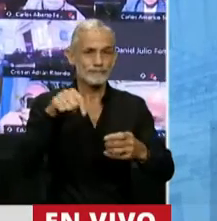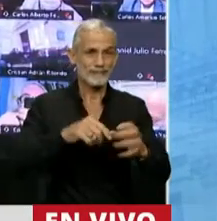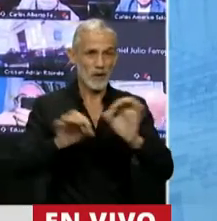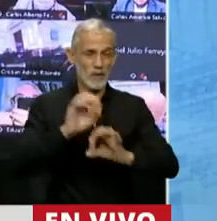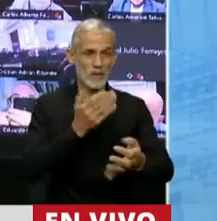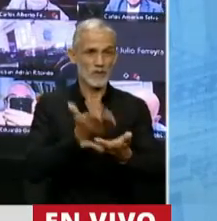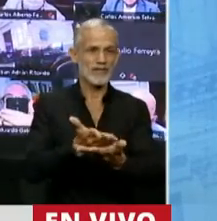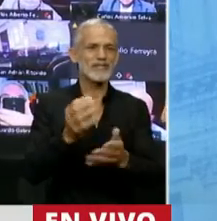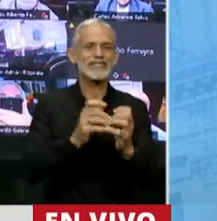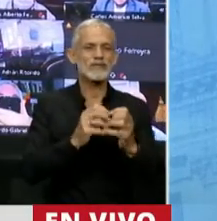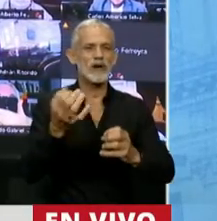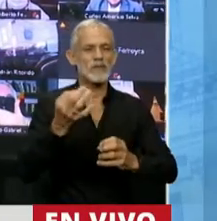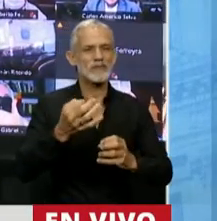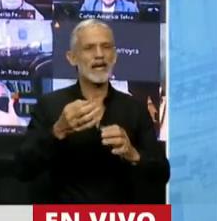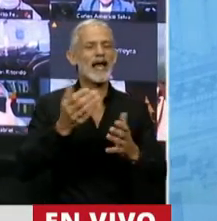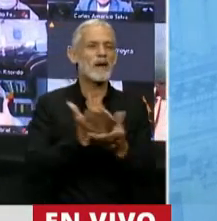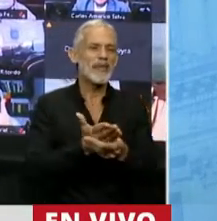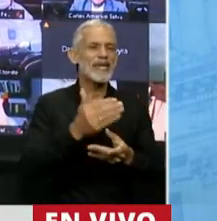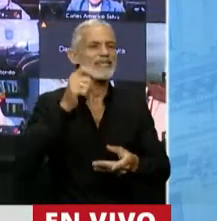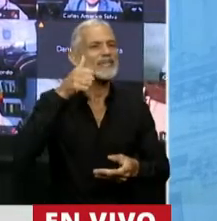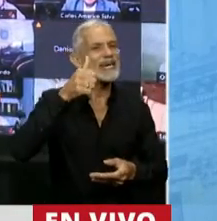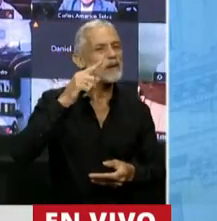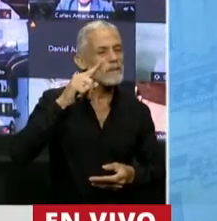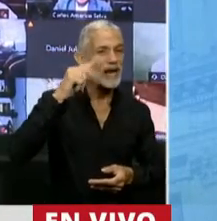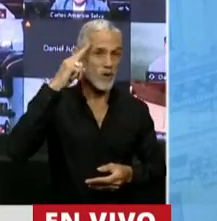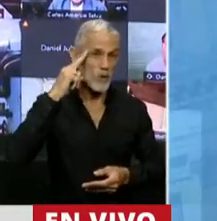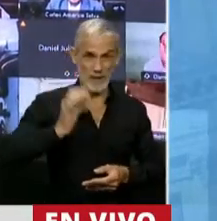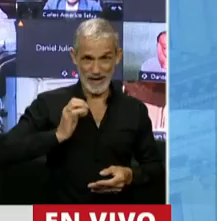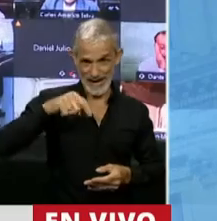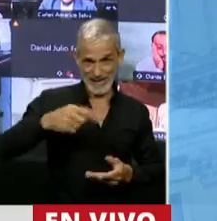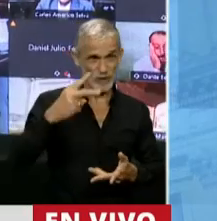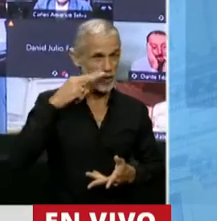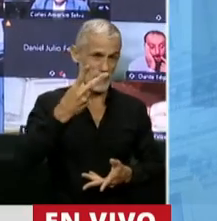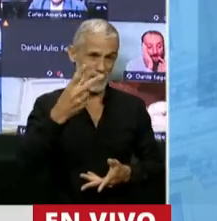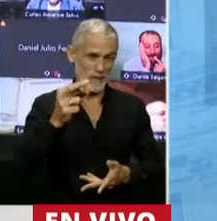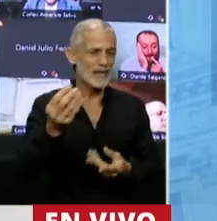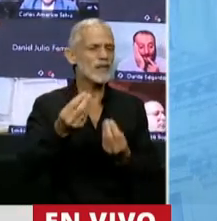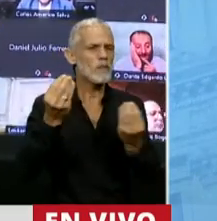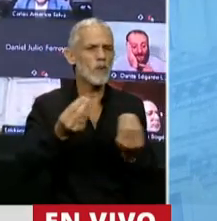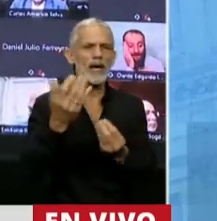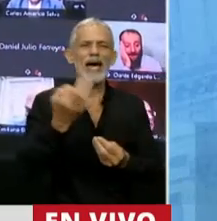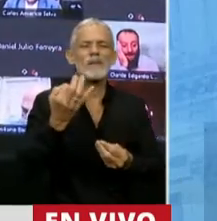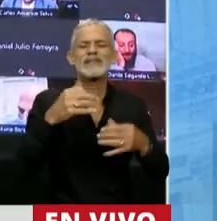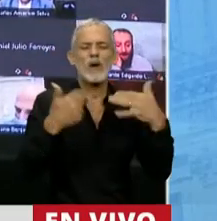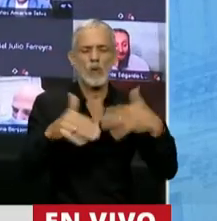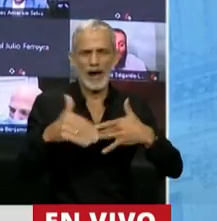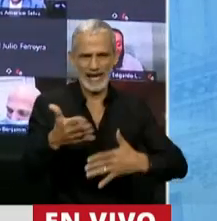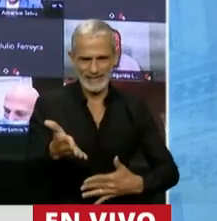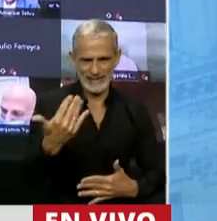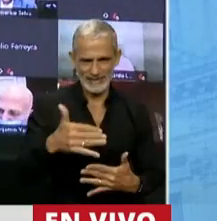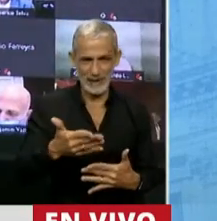sesión especial el expediente 6009 del año 2020 por su carácter de especial urgencia.